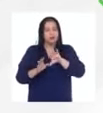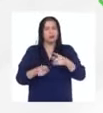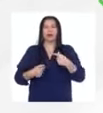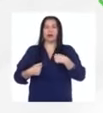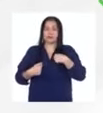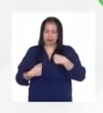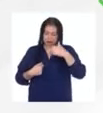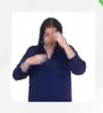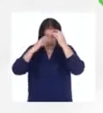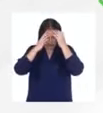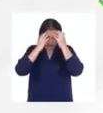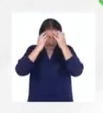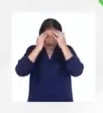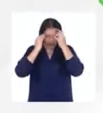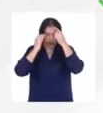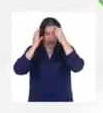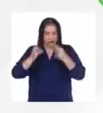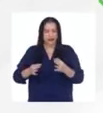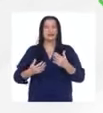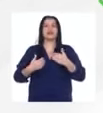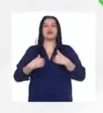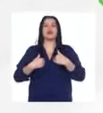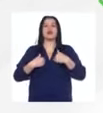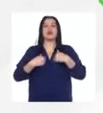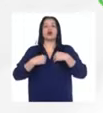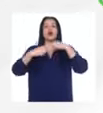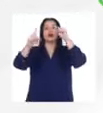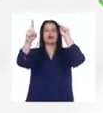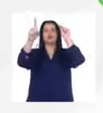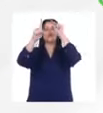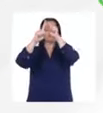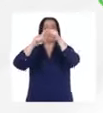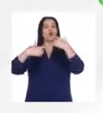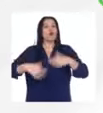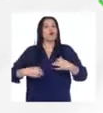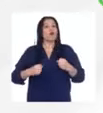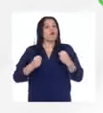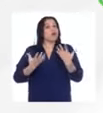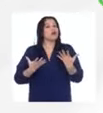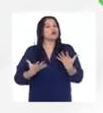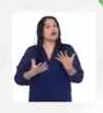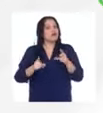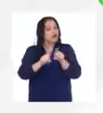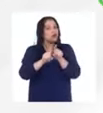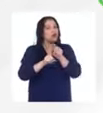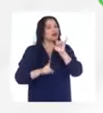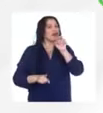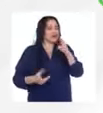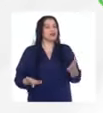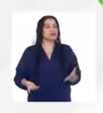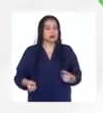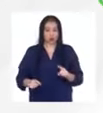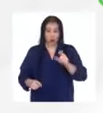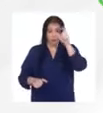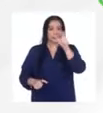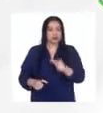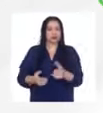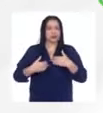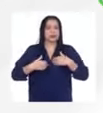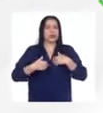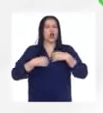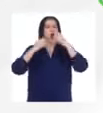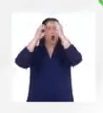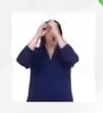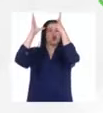moviendo es tener un propósito fuerte y creo que Inés también lo tiene cuando tú tienes un propósito